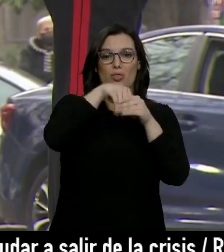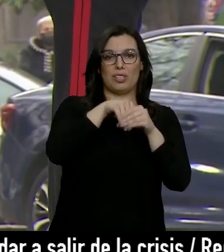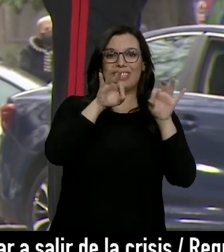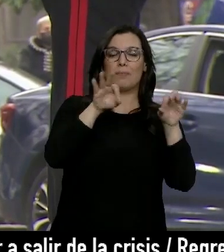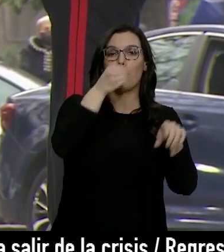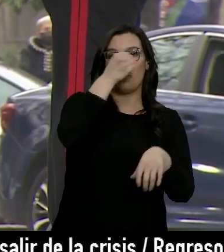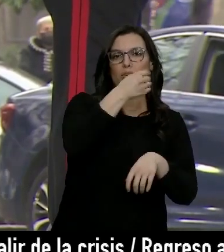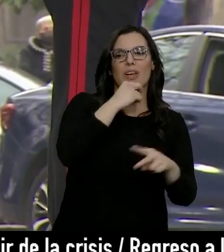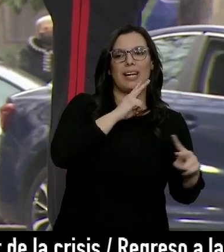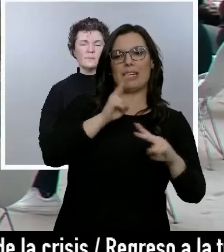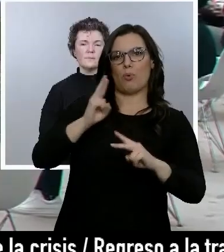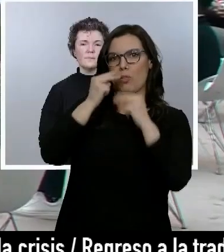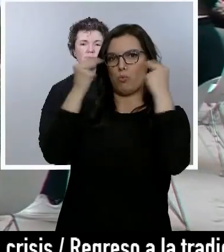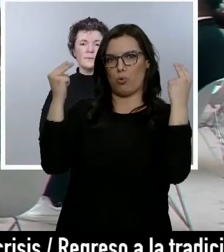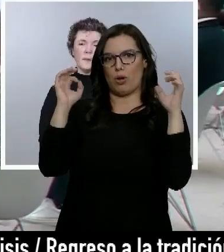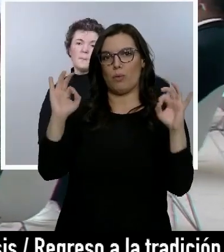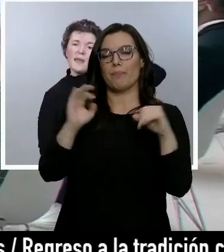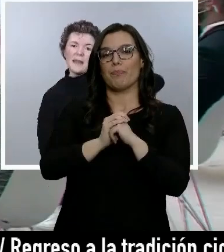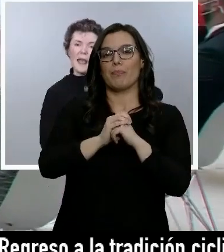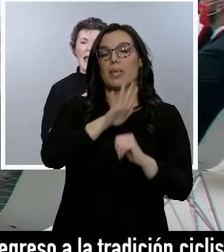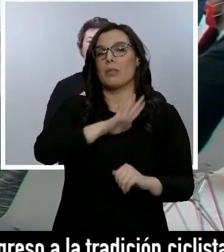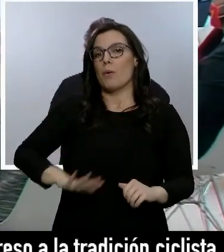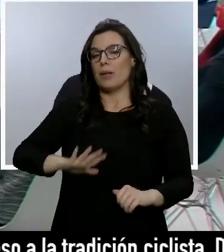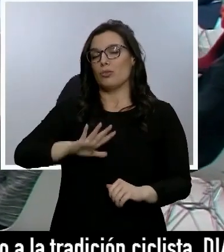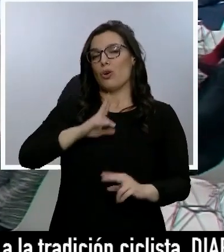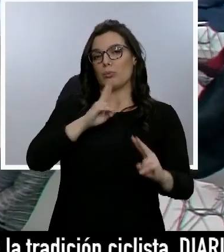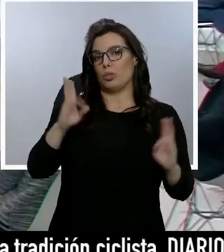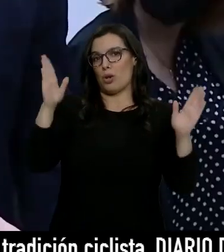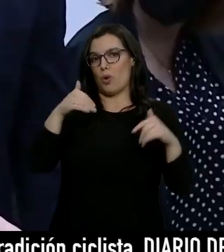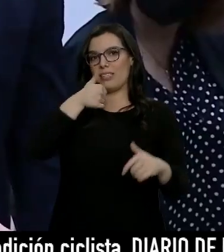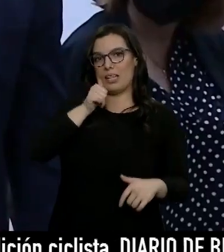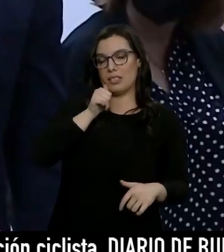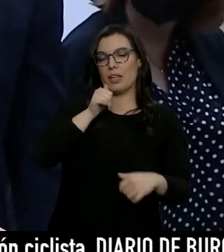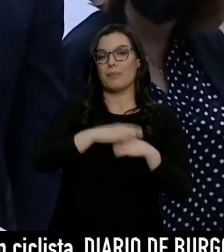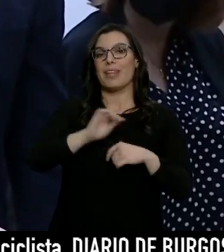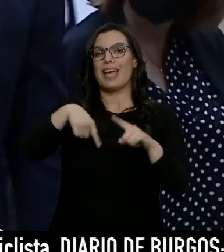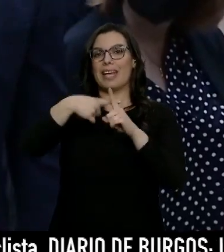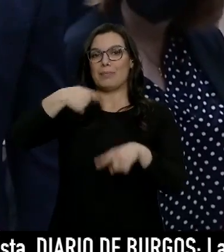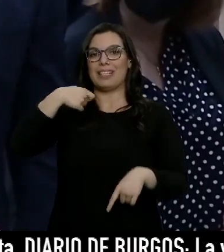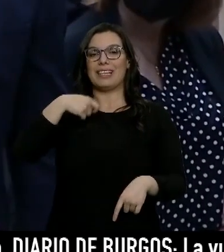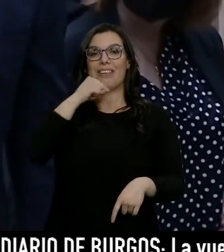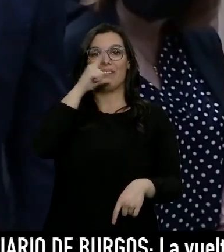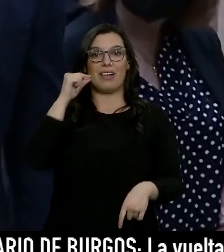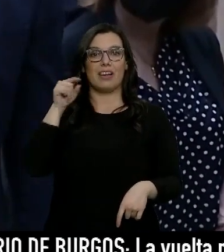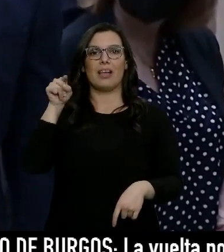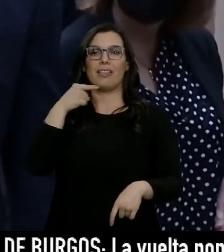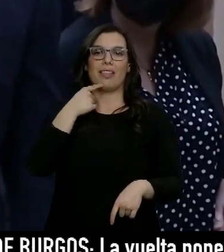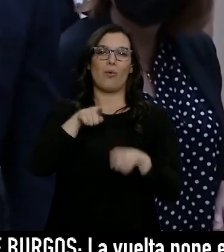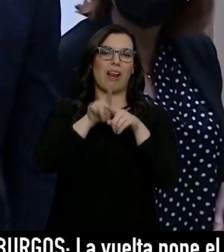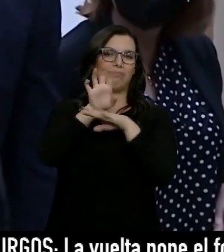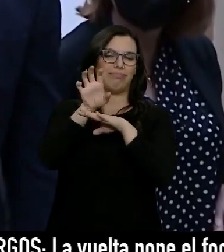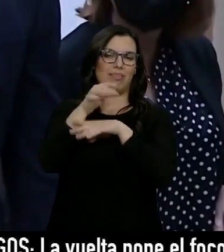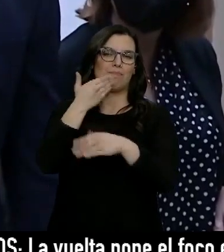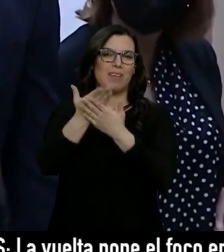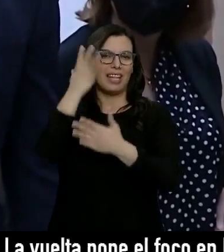siguen respondiendo así a iglesias en público. Lo que por el momento no ha hecho Pedro Sánchez. Sí que lo hace el expresidente Felipe González quien con ironía pide a